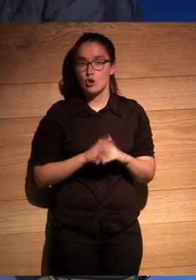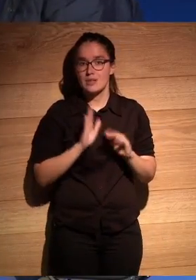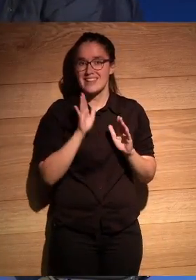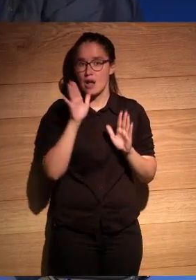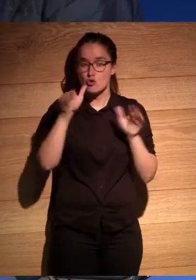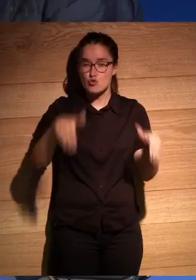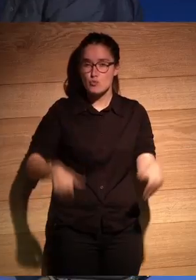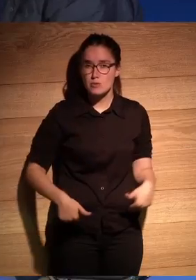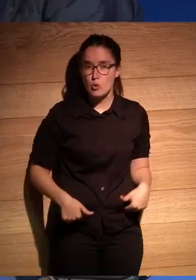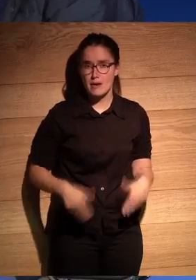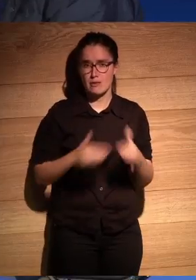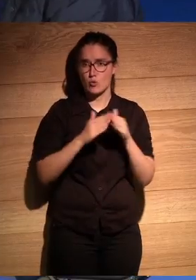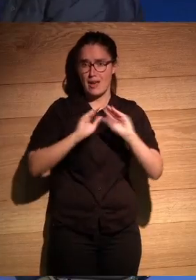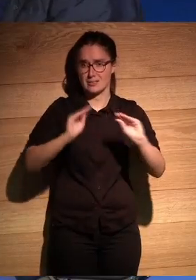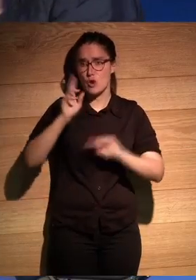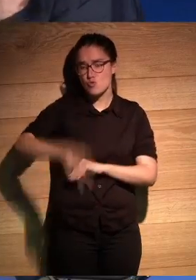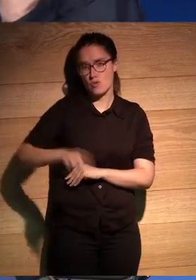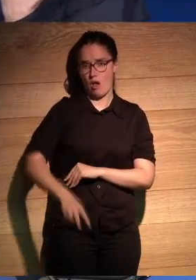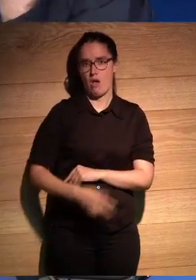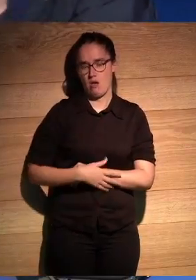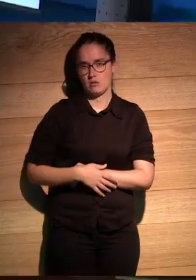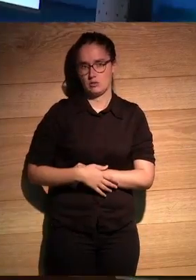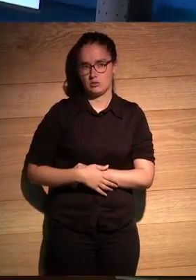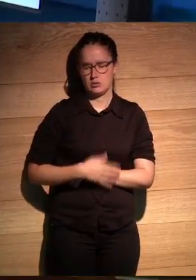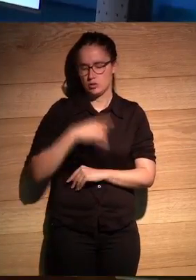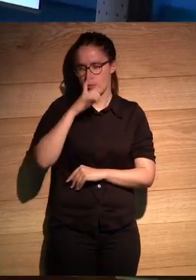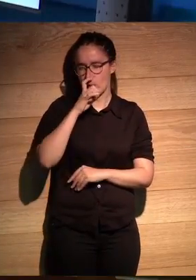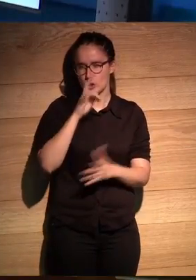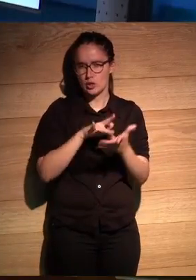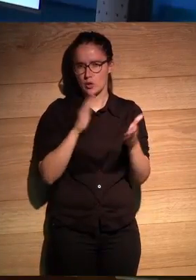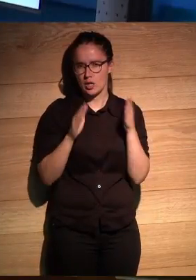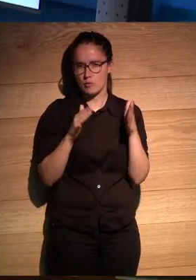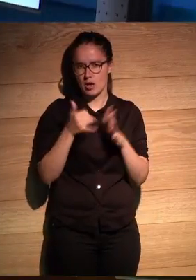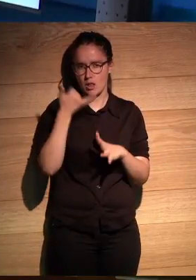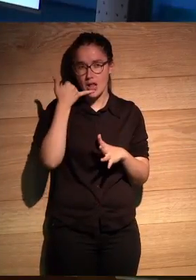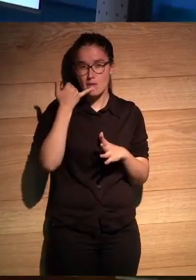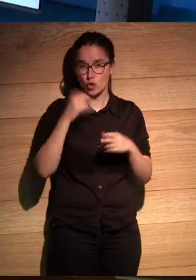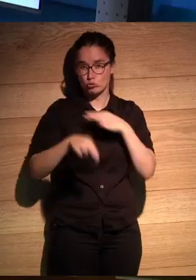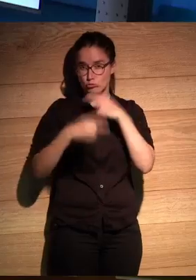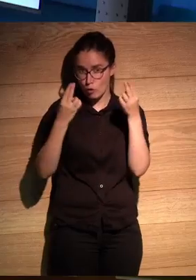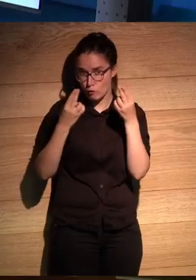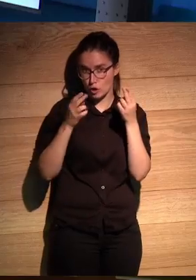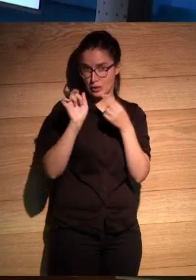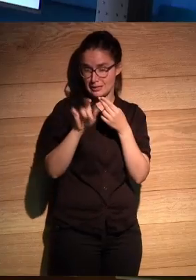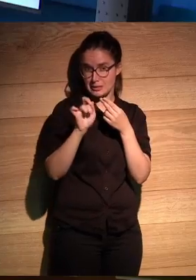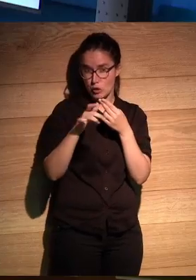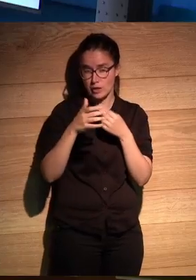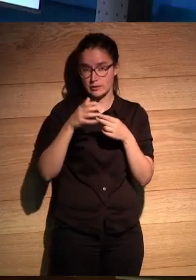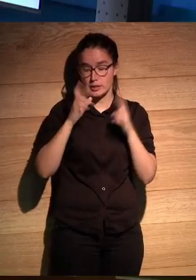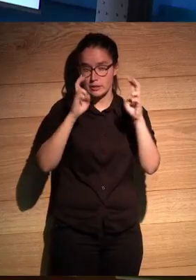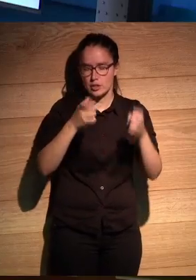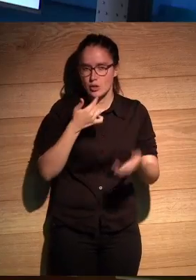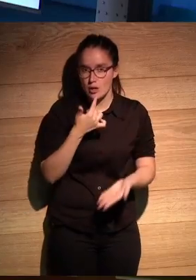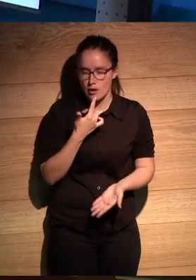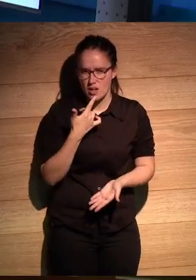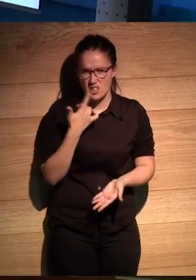volver ya nunca a tu casa tampoco y yo me acuerdo era la época cuando había teléfonos públicos en las estaciones de trenes y yo escuché eso